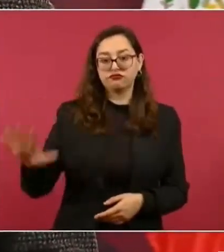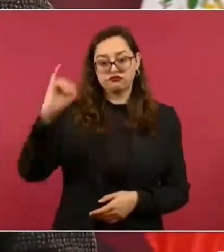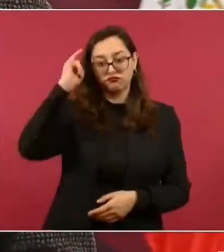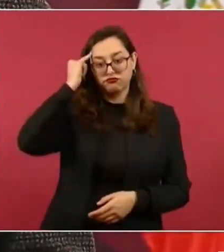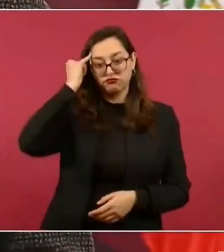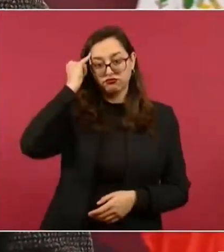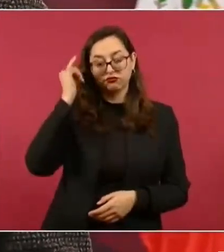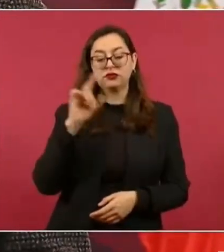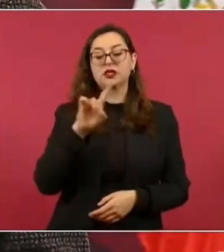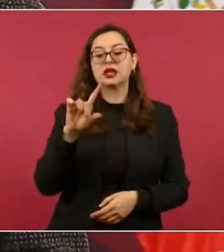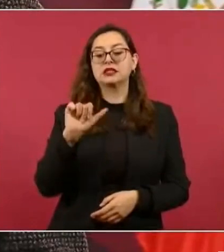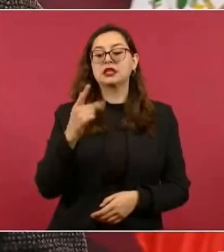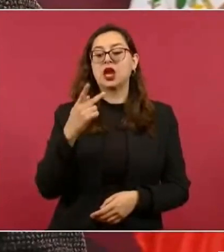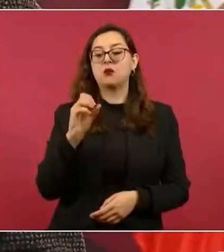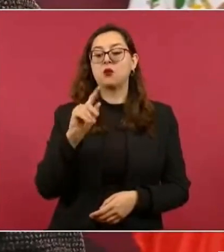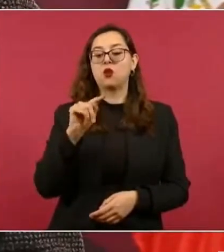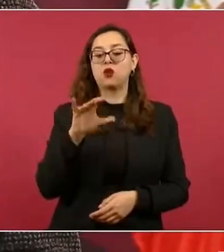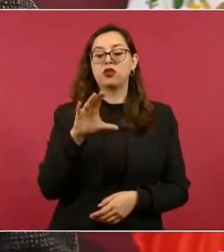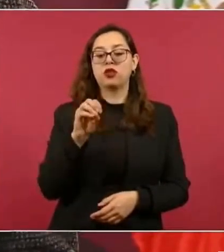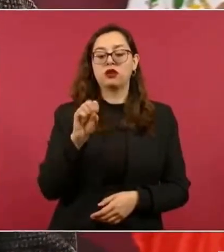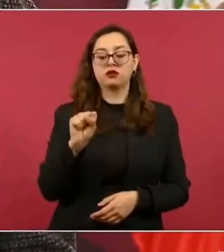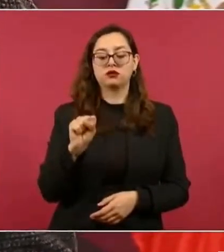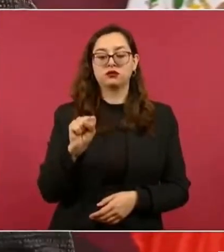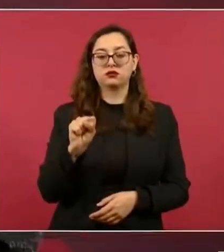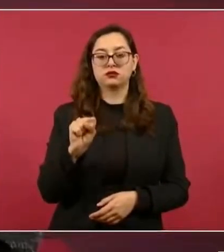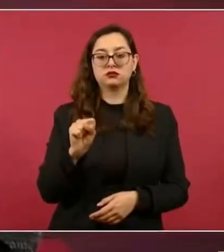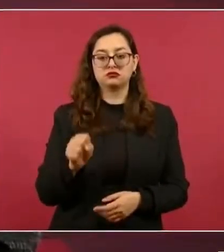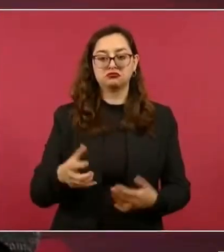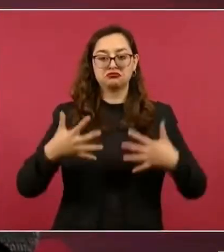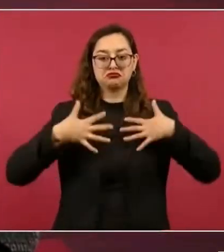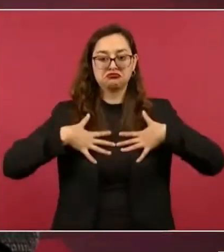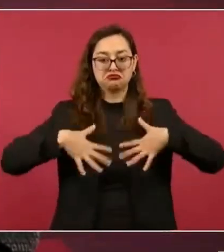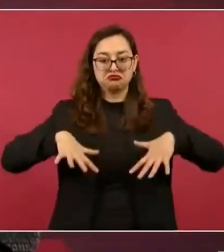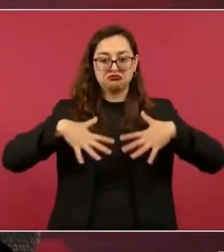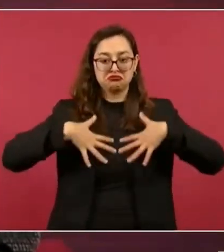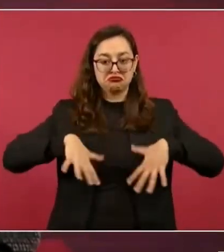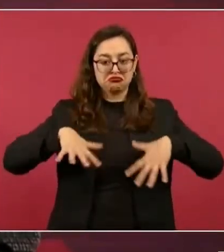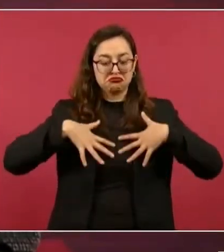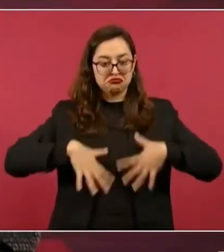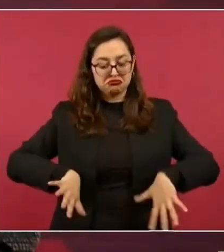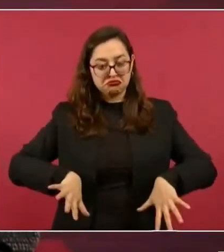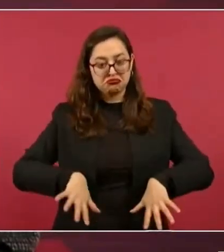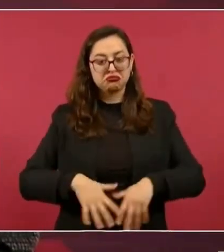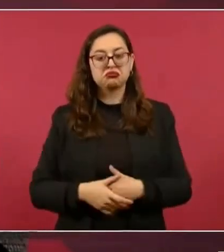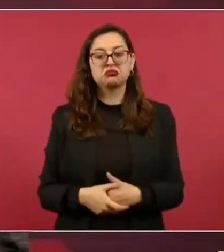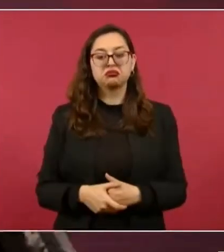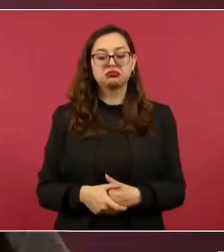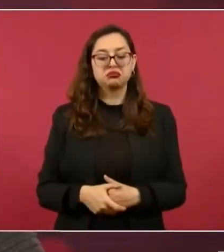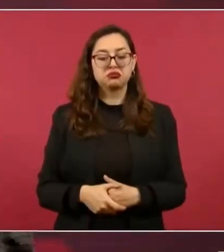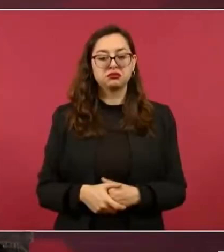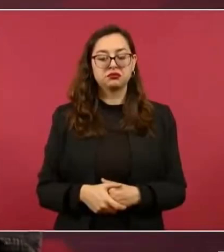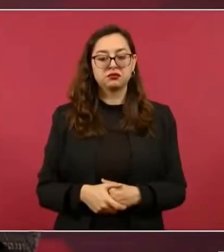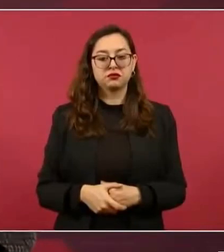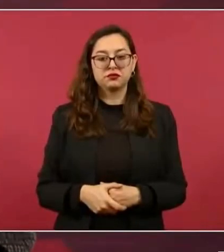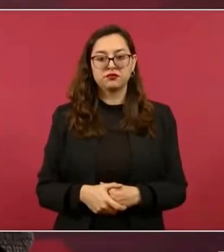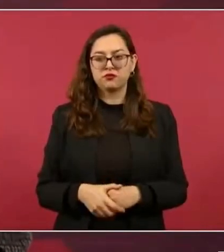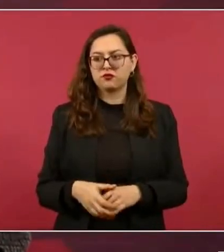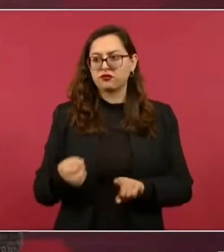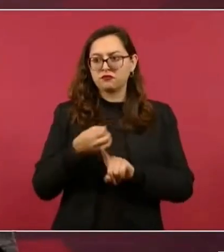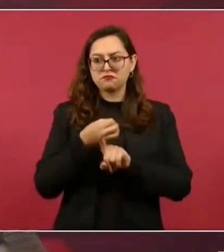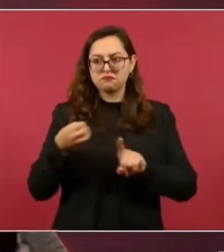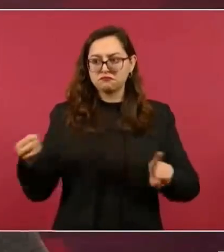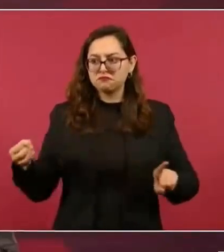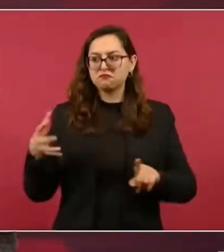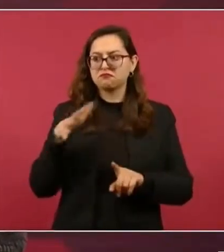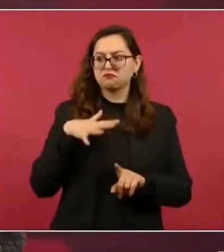su vestimenta, su organización